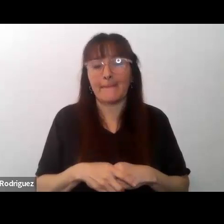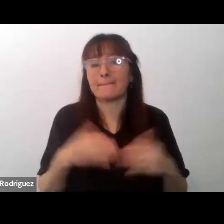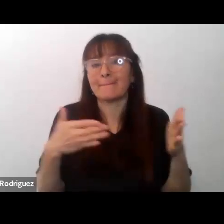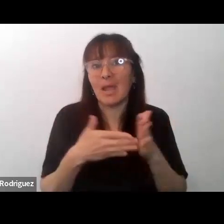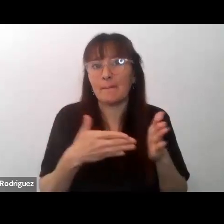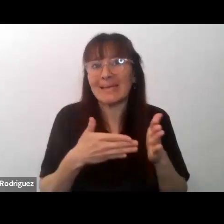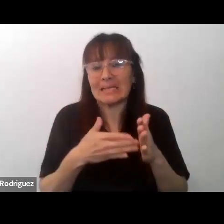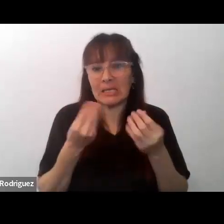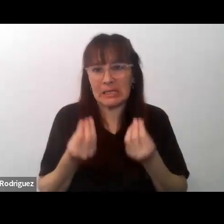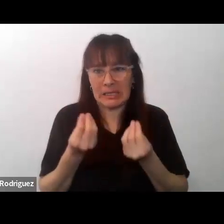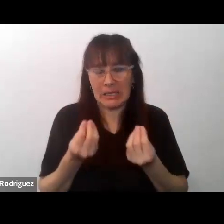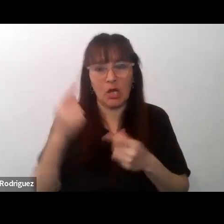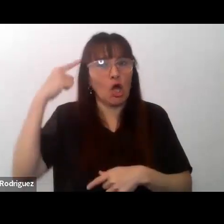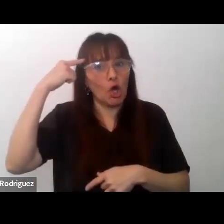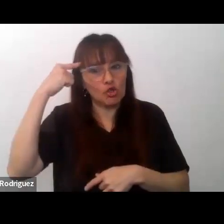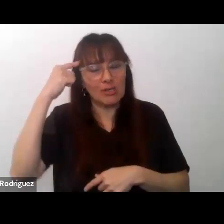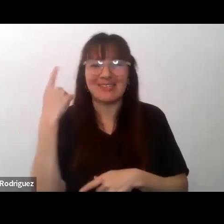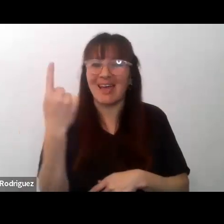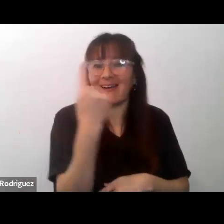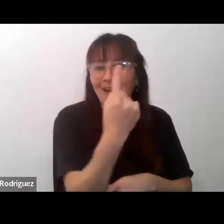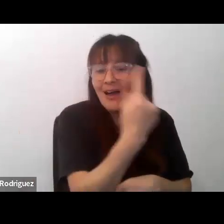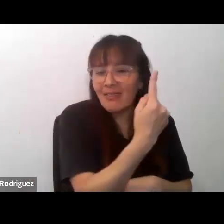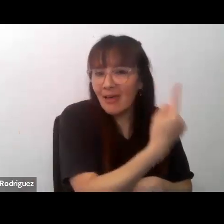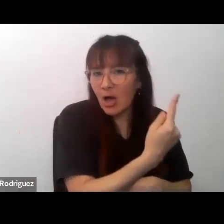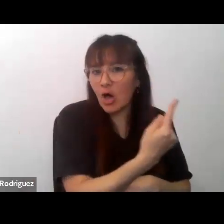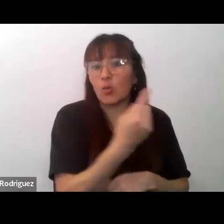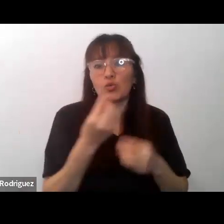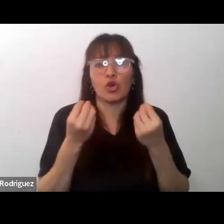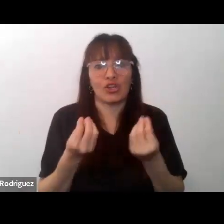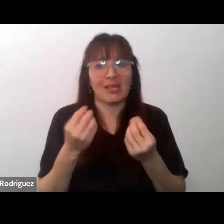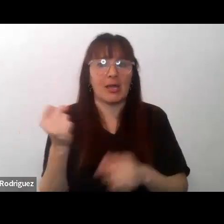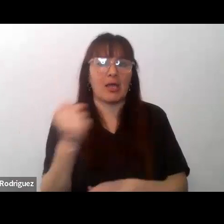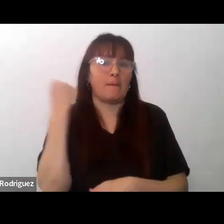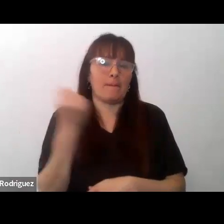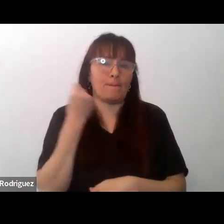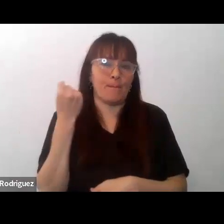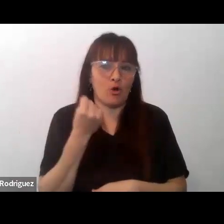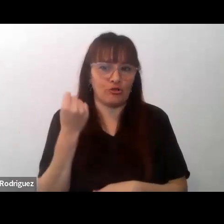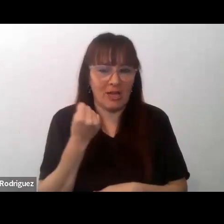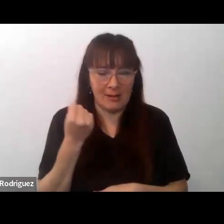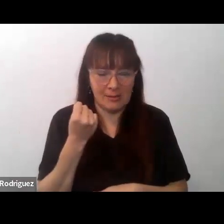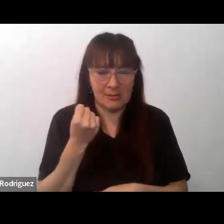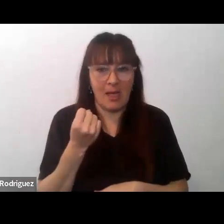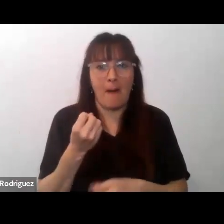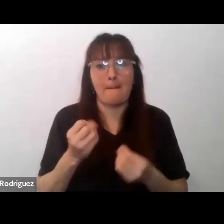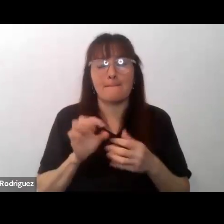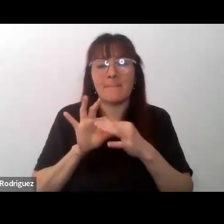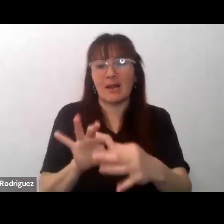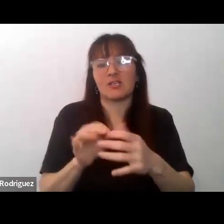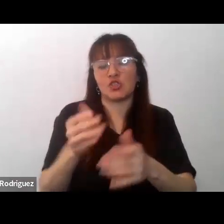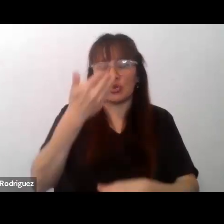si quieren de la conciencia que cada uno tiene de su importancia para lo humano